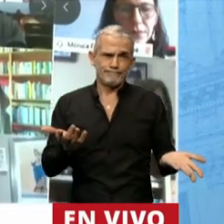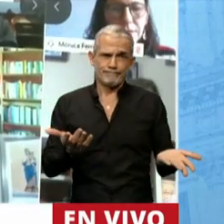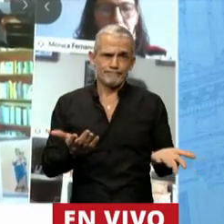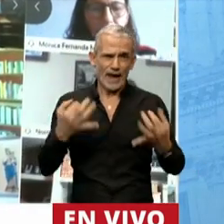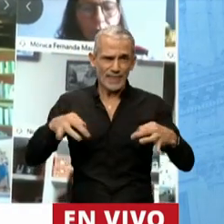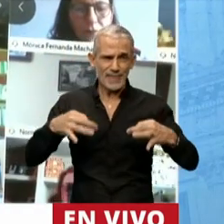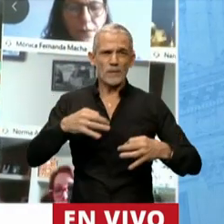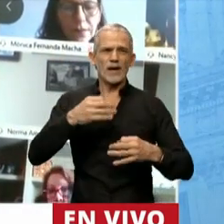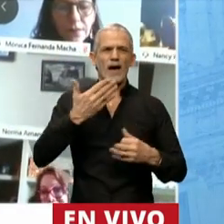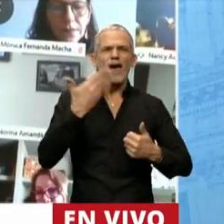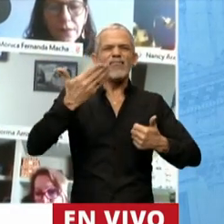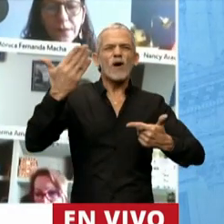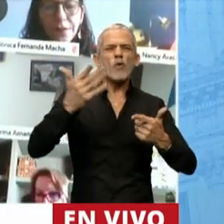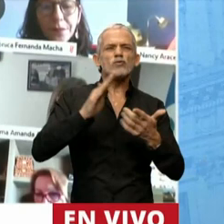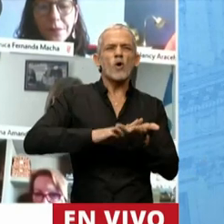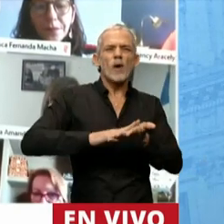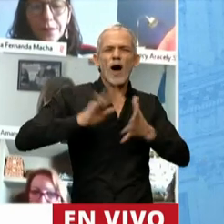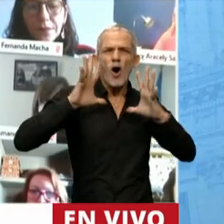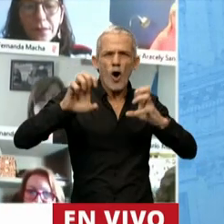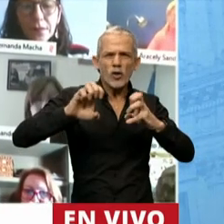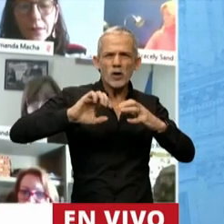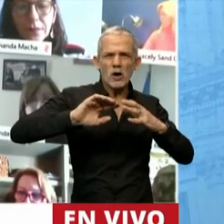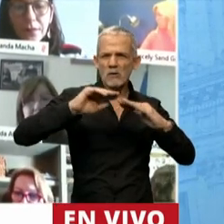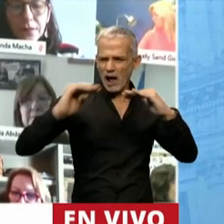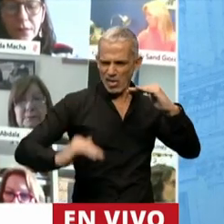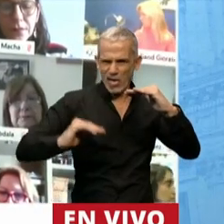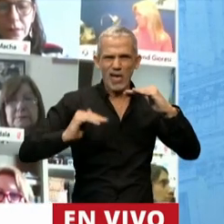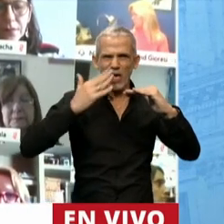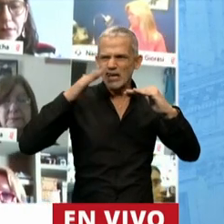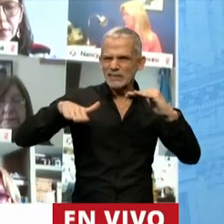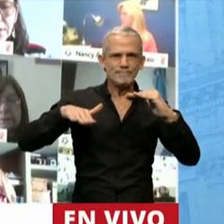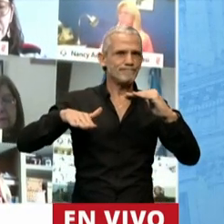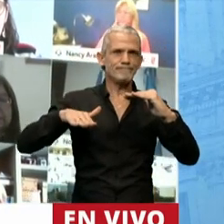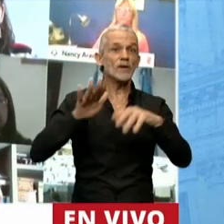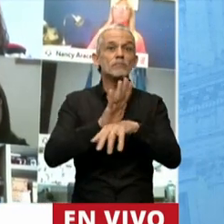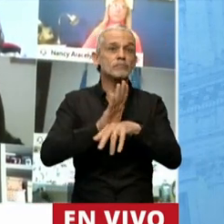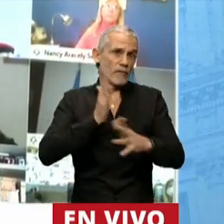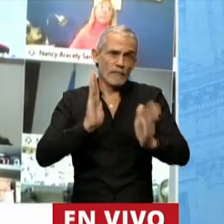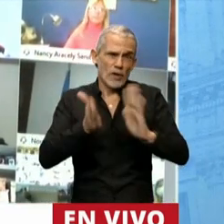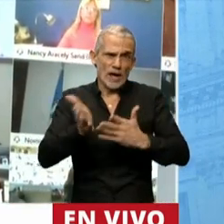El discurso del odio es violencia.